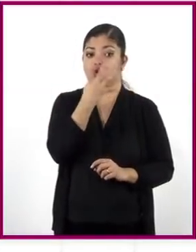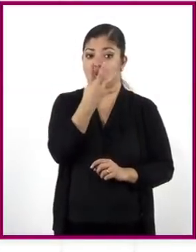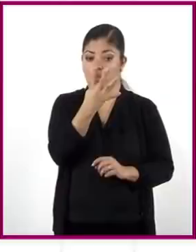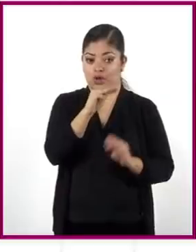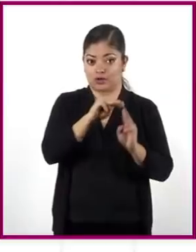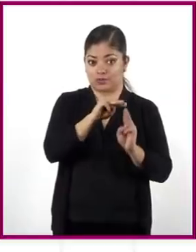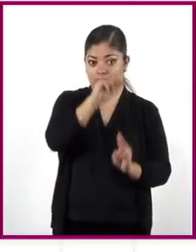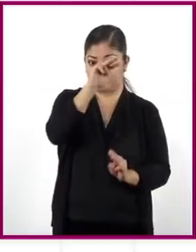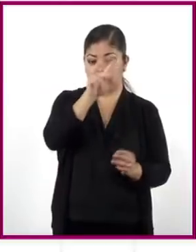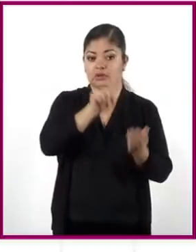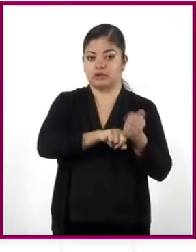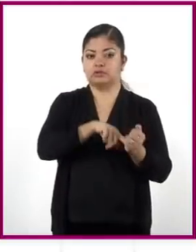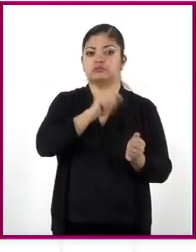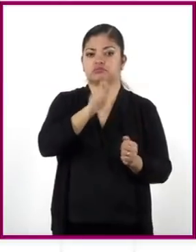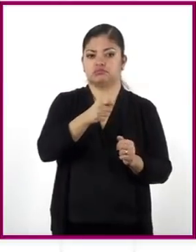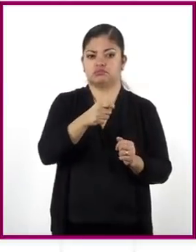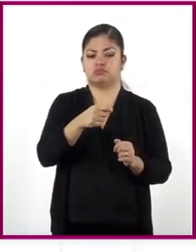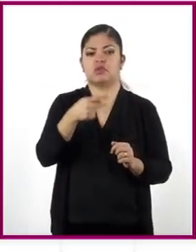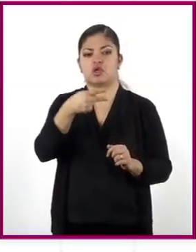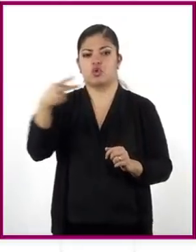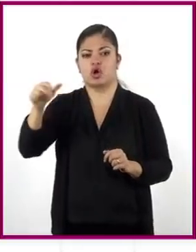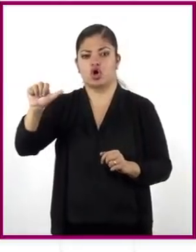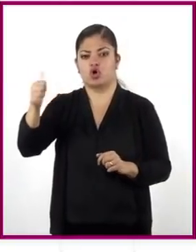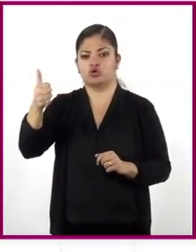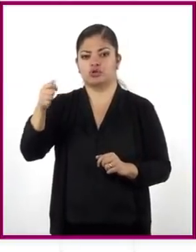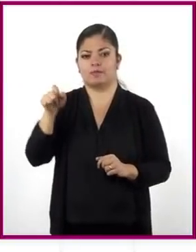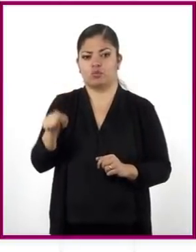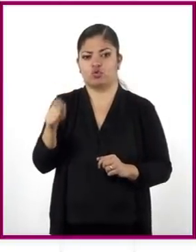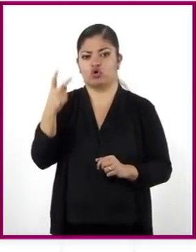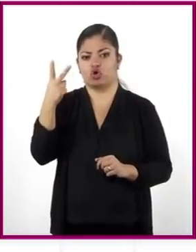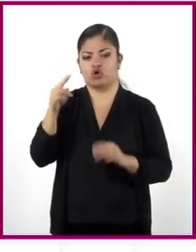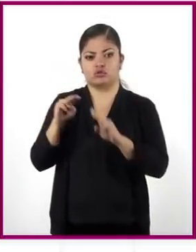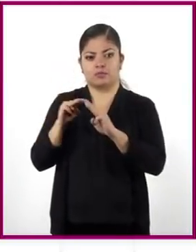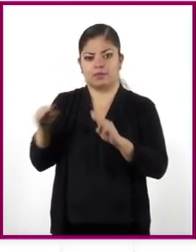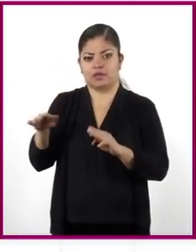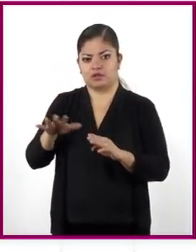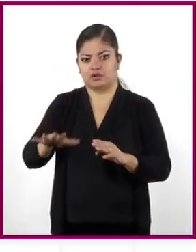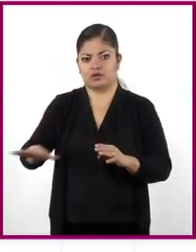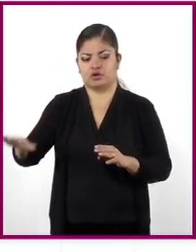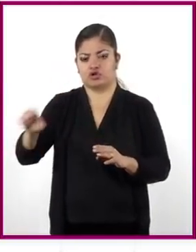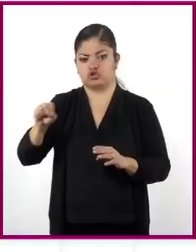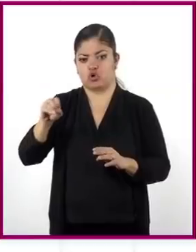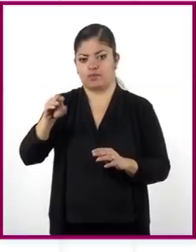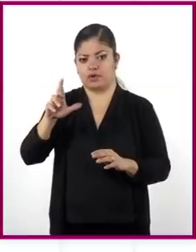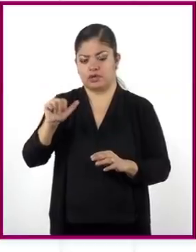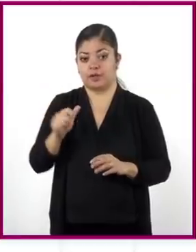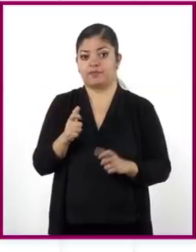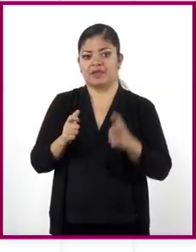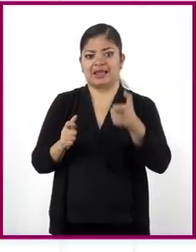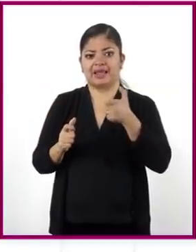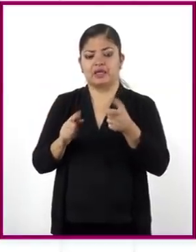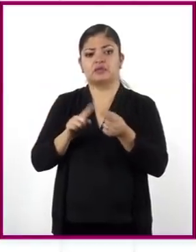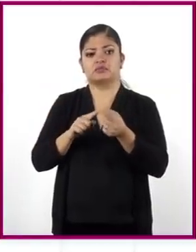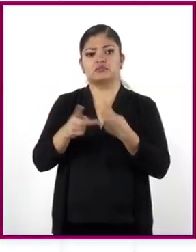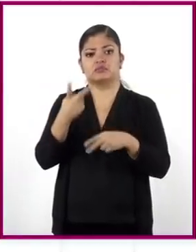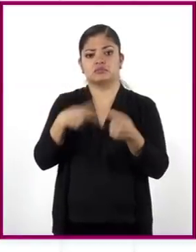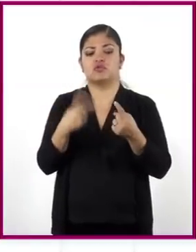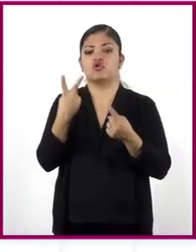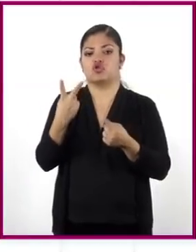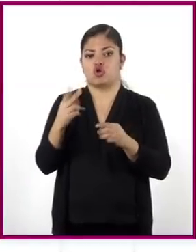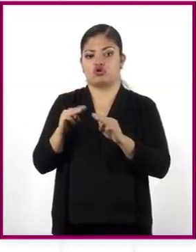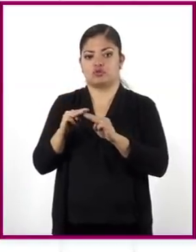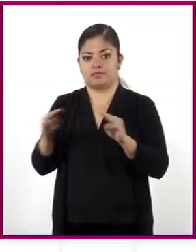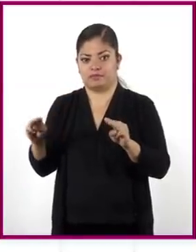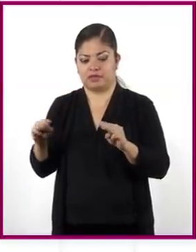árbol corresponden a los 11.2 metros de la sombra y X corresponde a 2 metros de sombra.